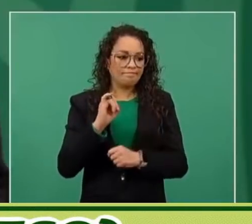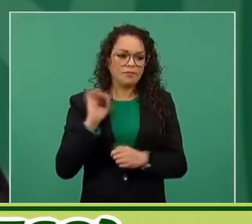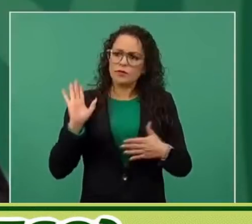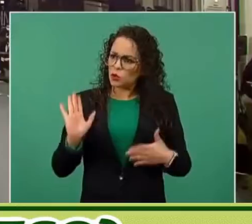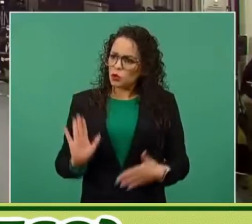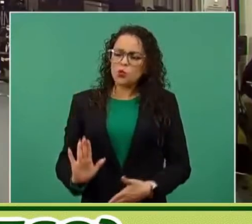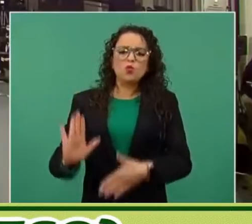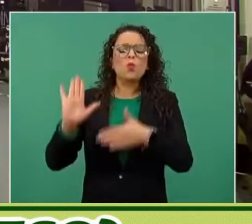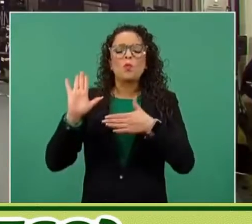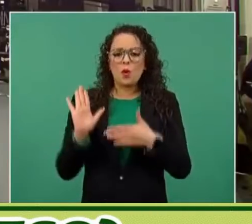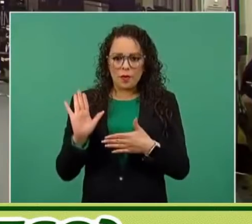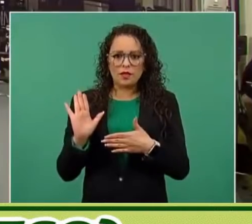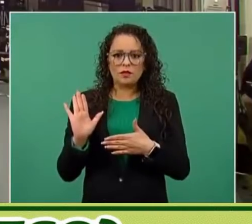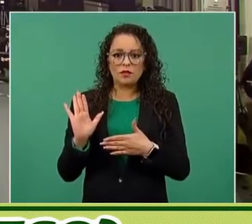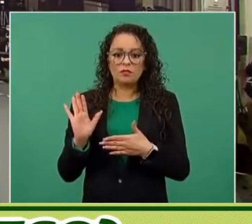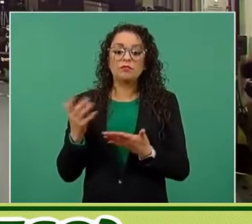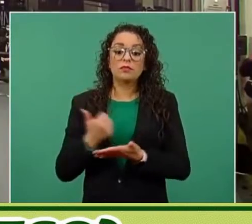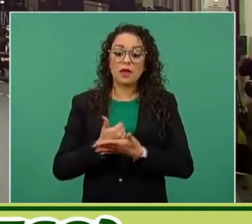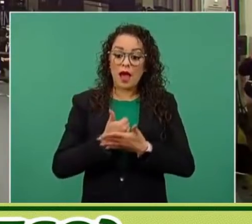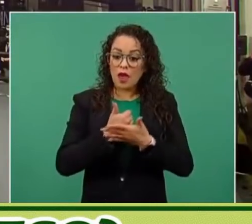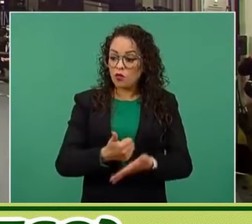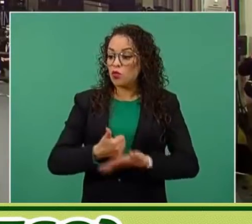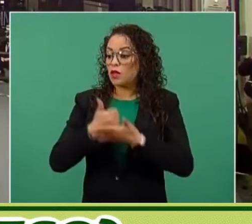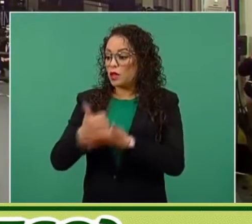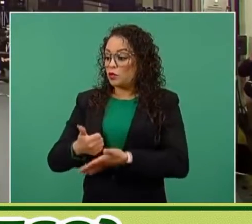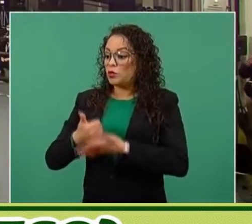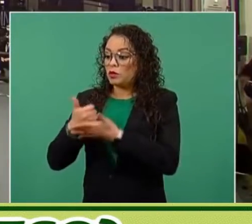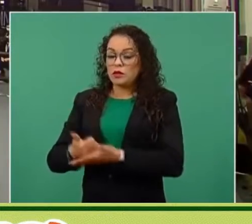íbamos a ayudar para los cierres de año.